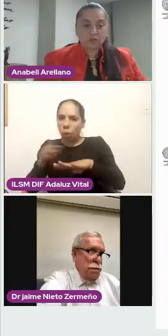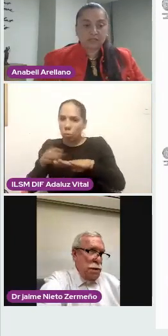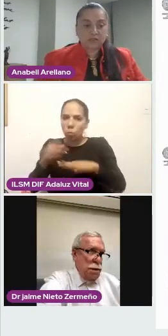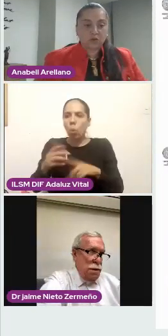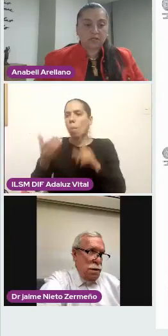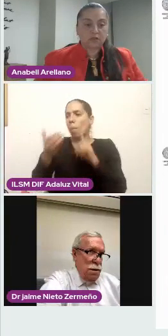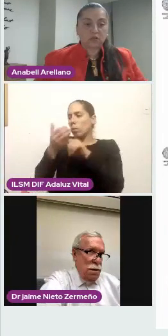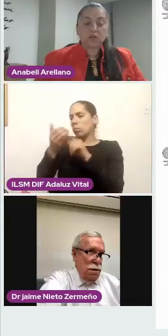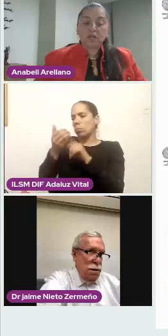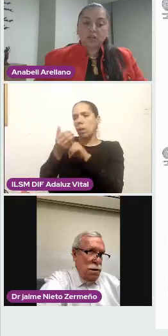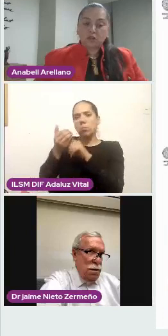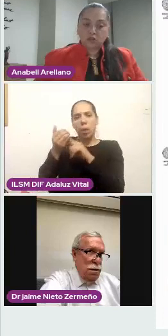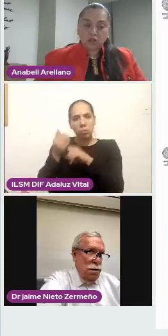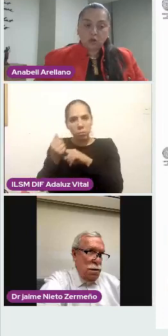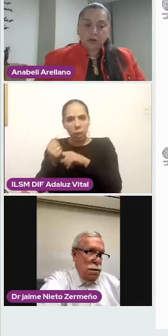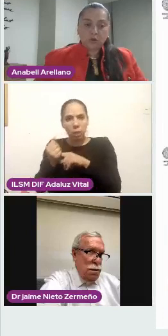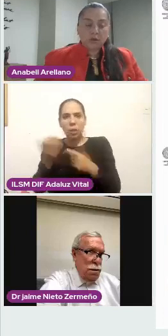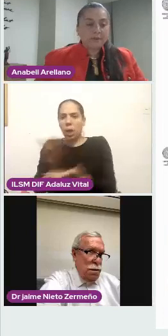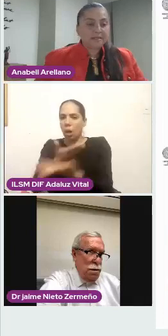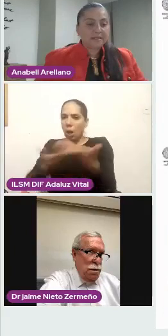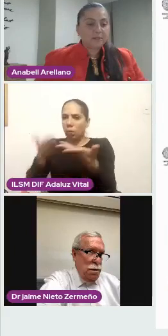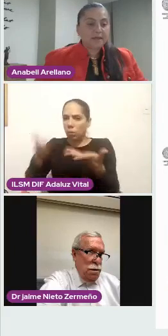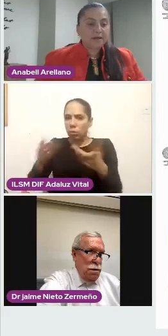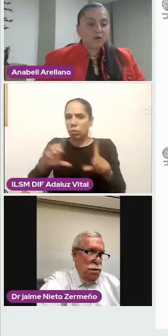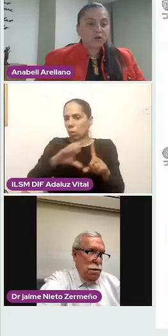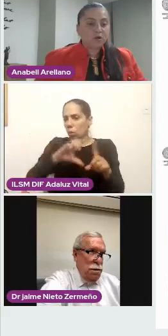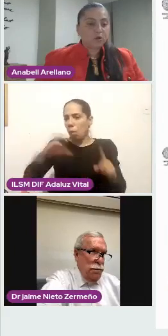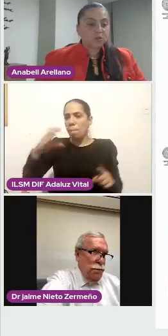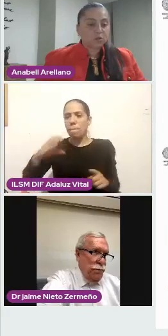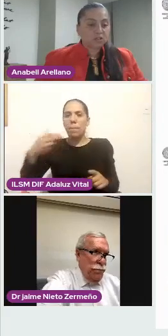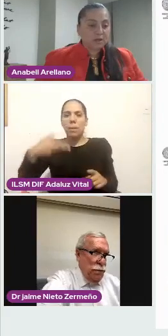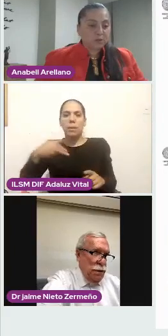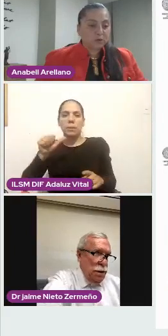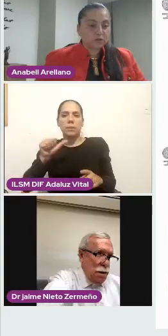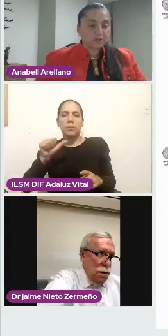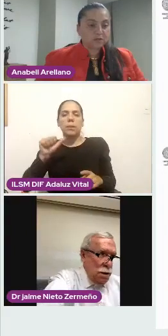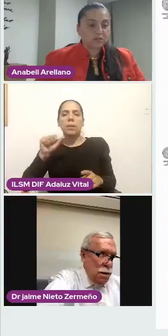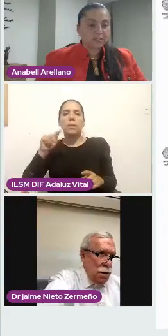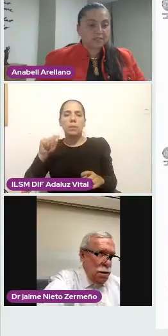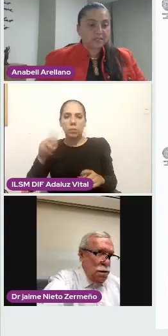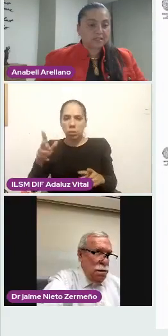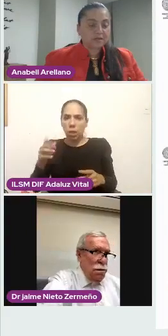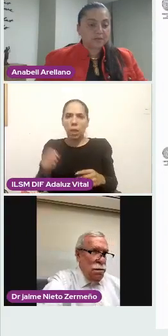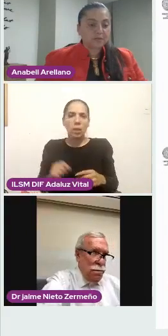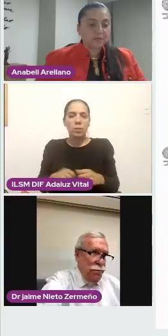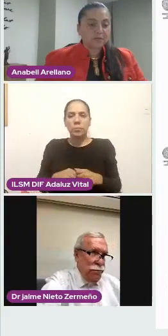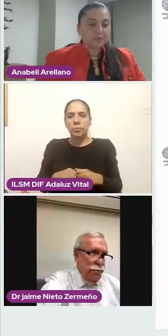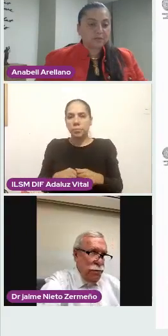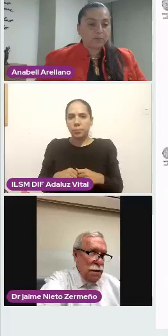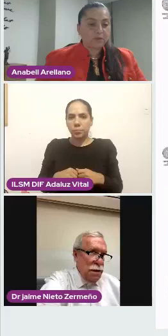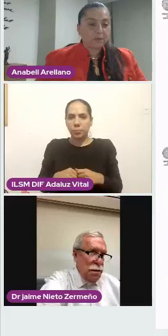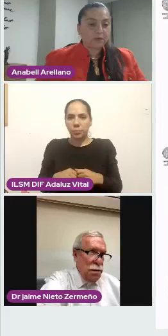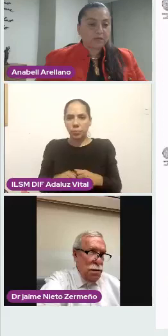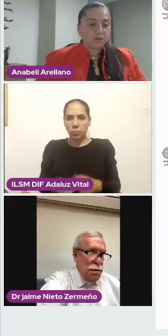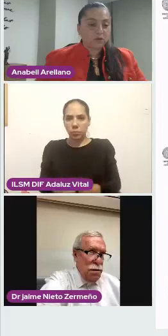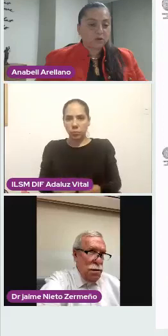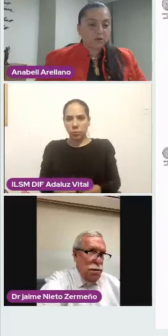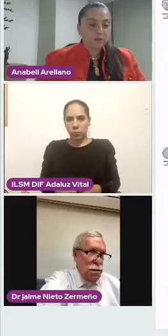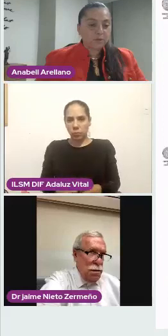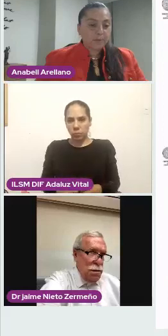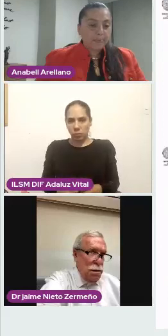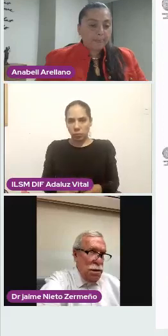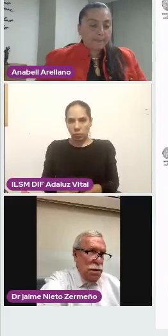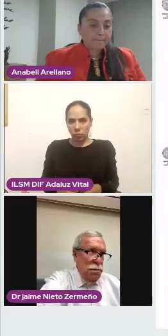restablecemos comunicación con el doctor. Doctor, lo veo nuevamente, pero no lo escuchamos. No sé si me puede apoyar